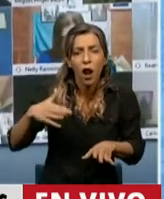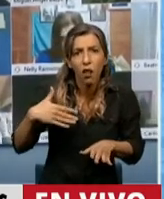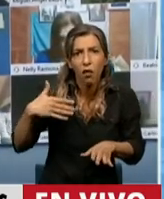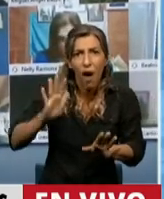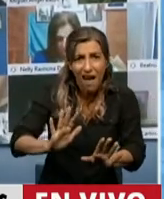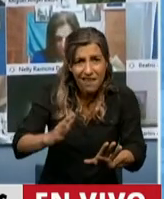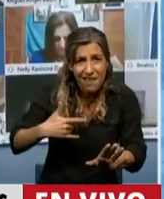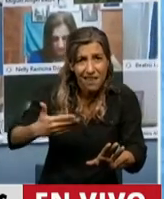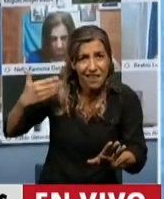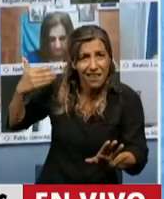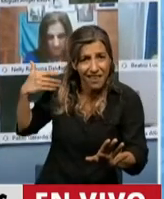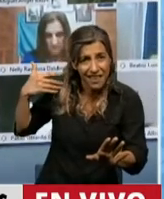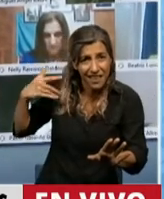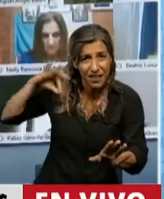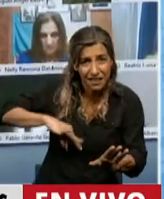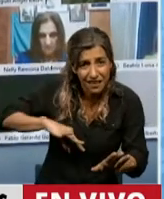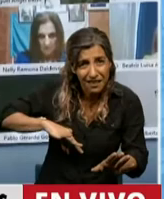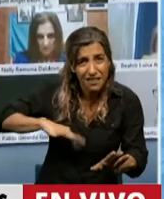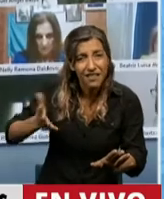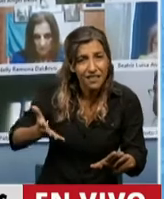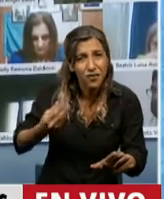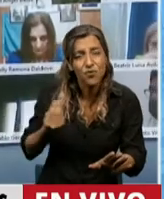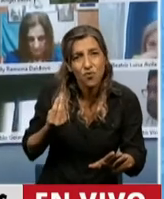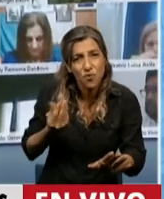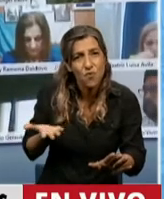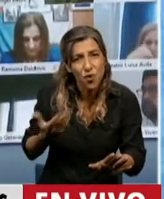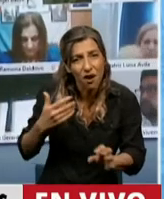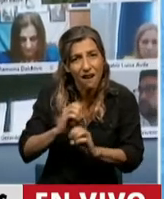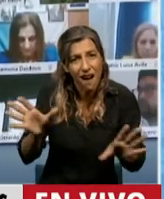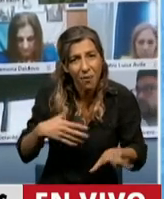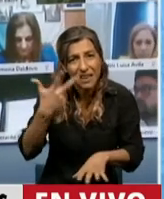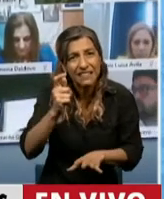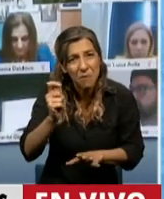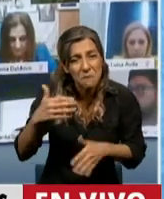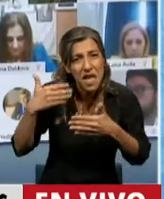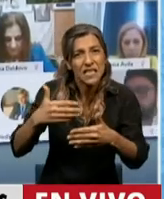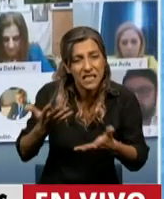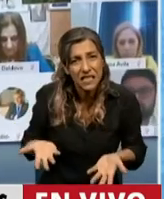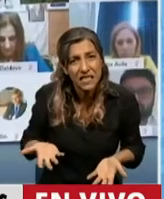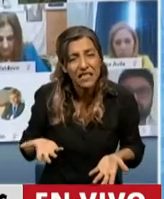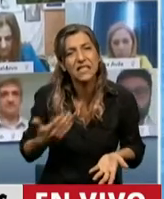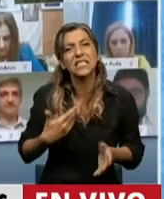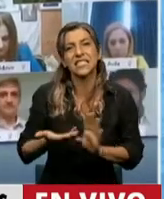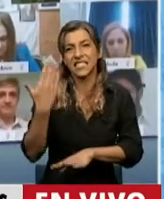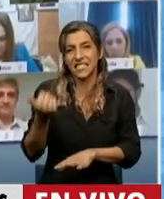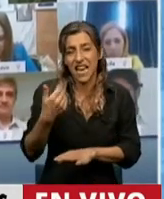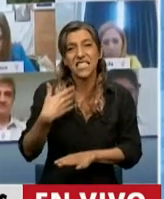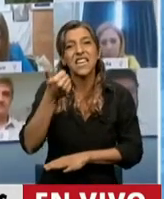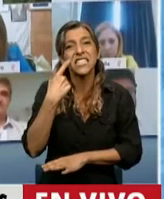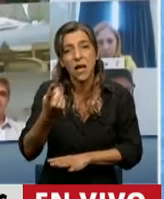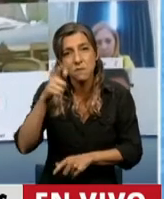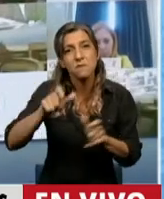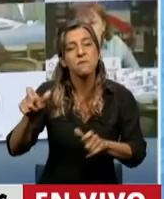Es una situación realmente grave. Ayer en Misiones hubo cortes de 6.000 personas en esta jornada de